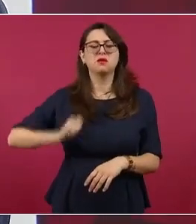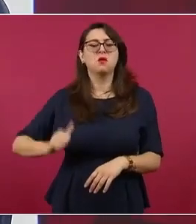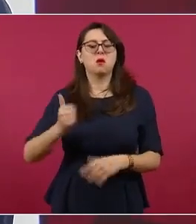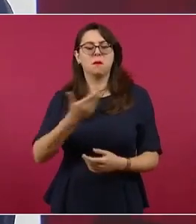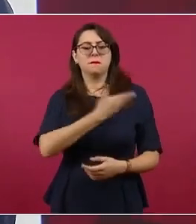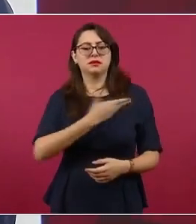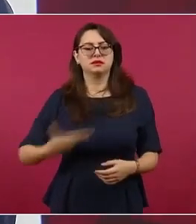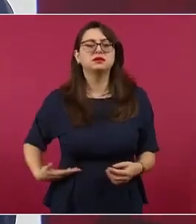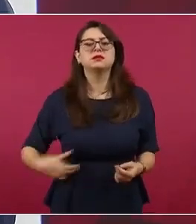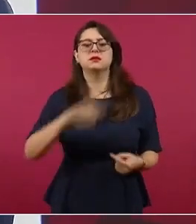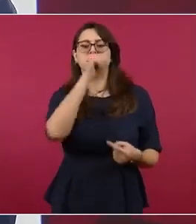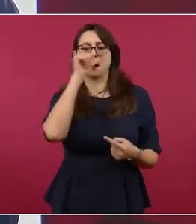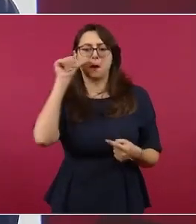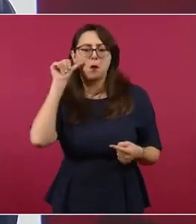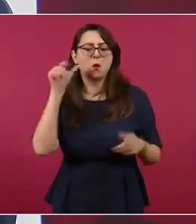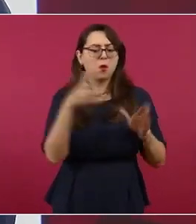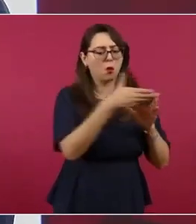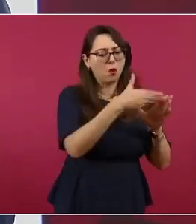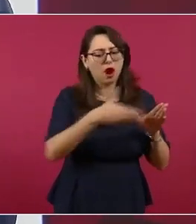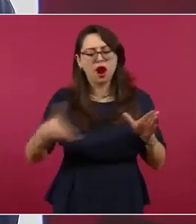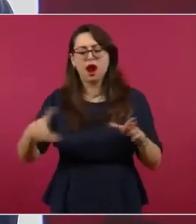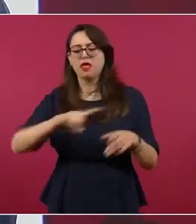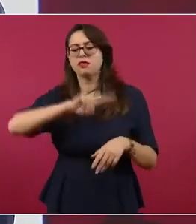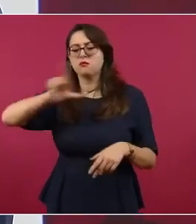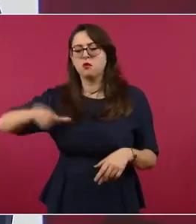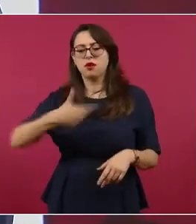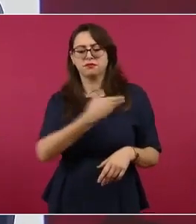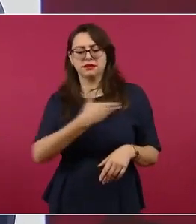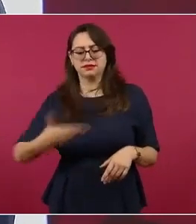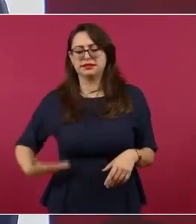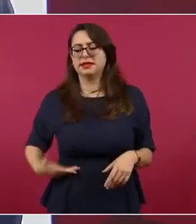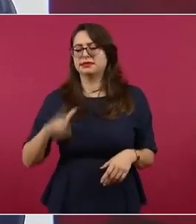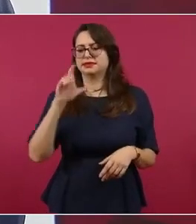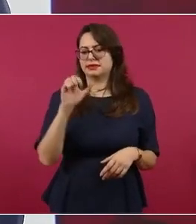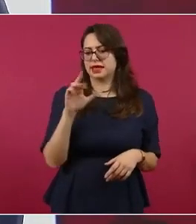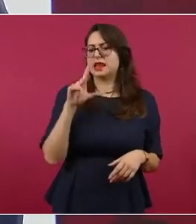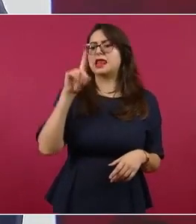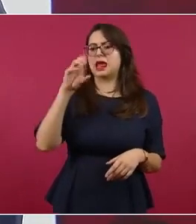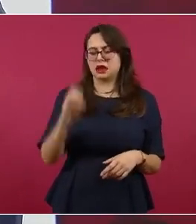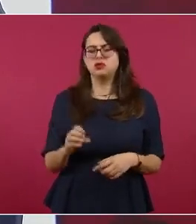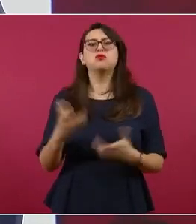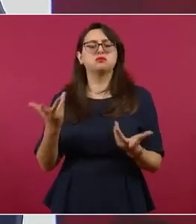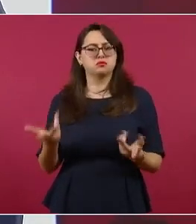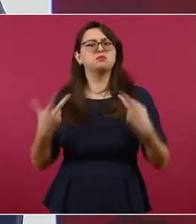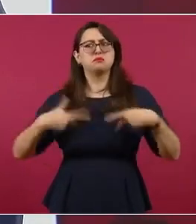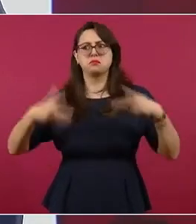se elegían a los ministros.